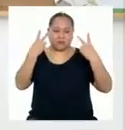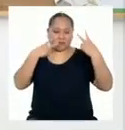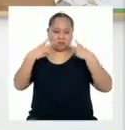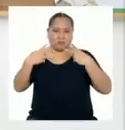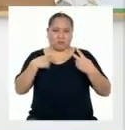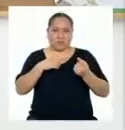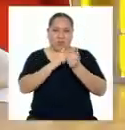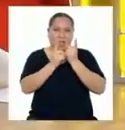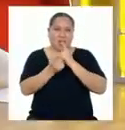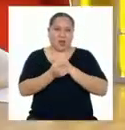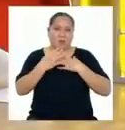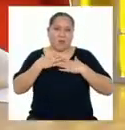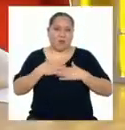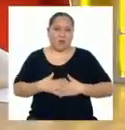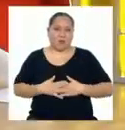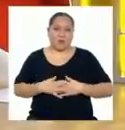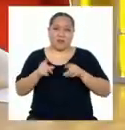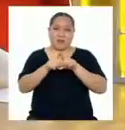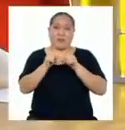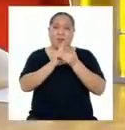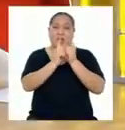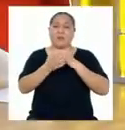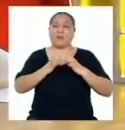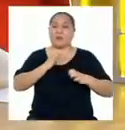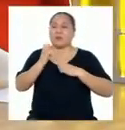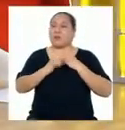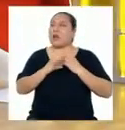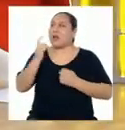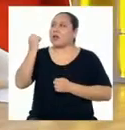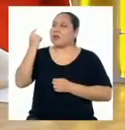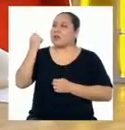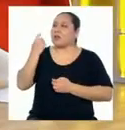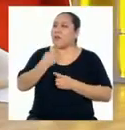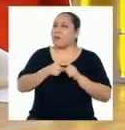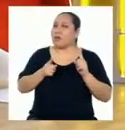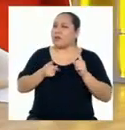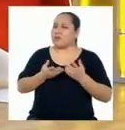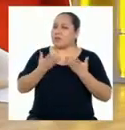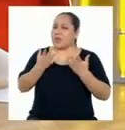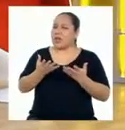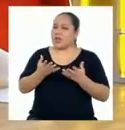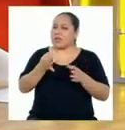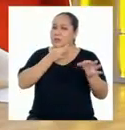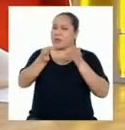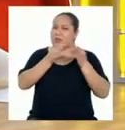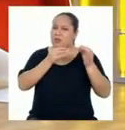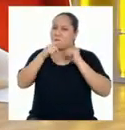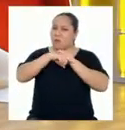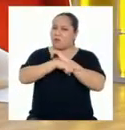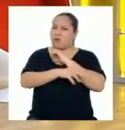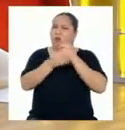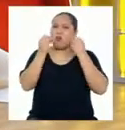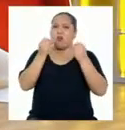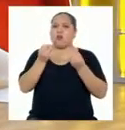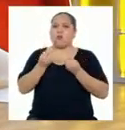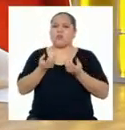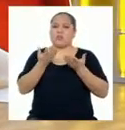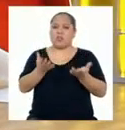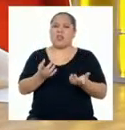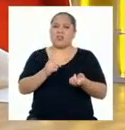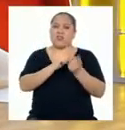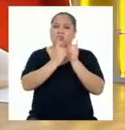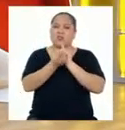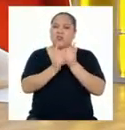físicos y emocionales. Entiendo, pero me gustaría poder dar las razones con más detalle de cómo es que se producen estos